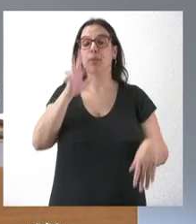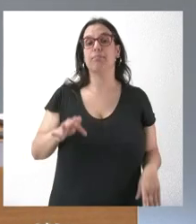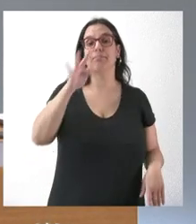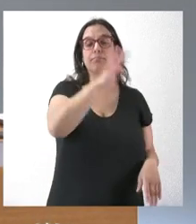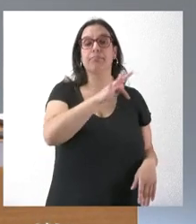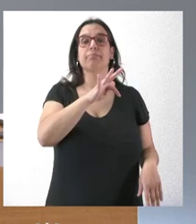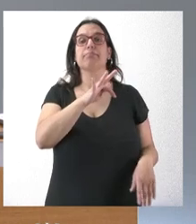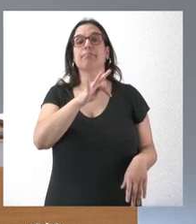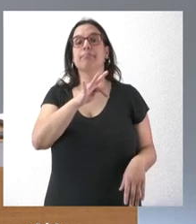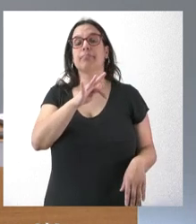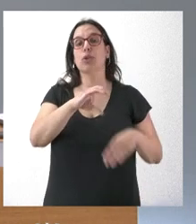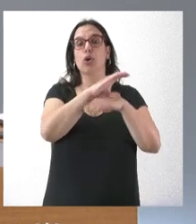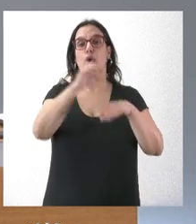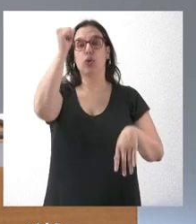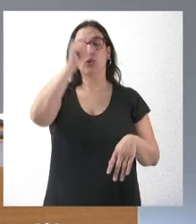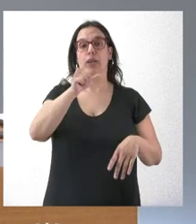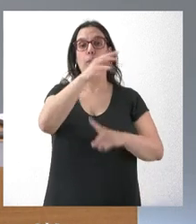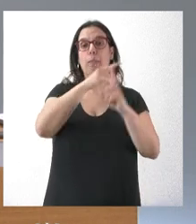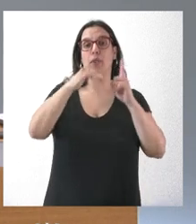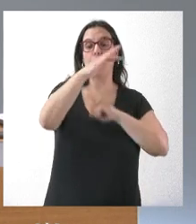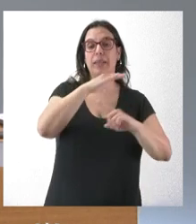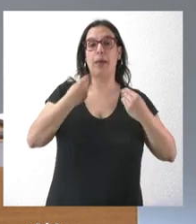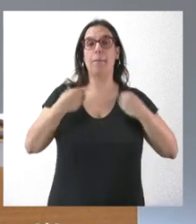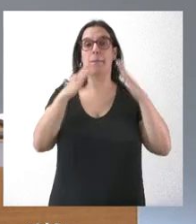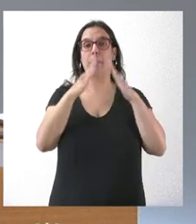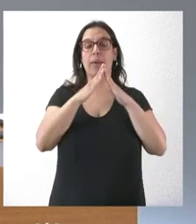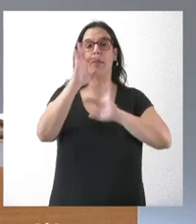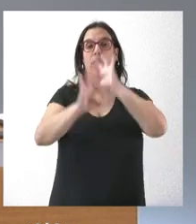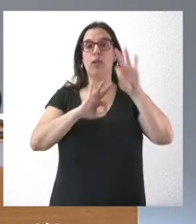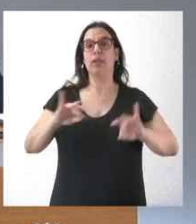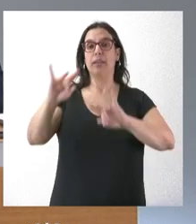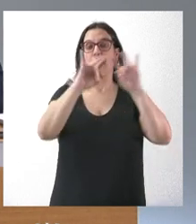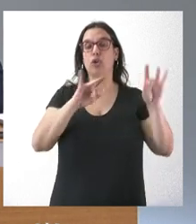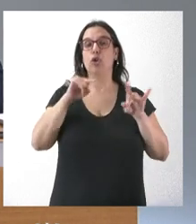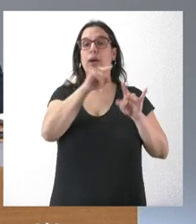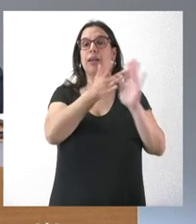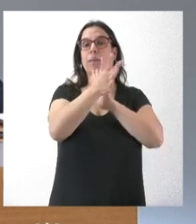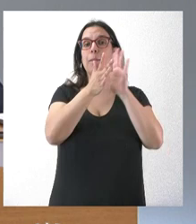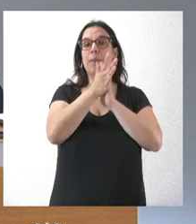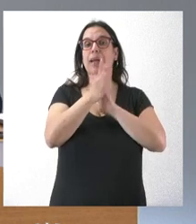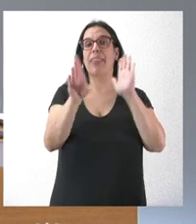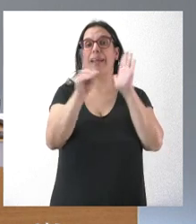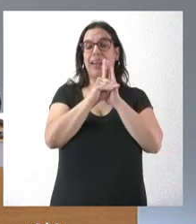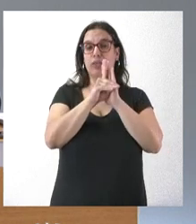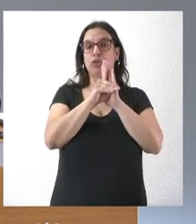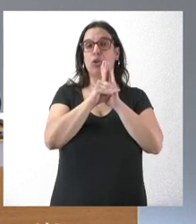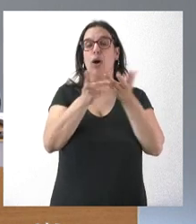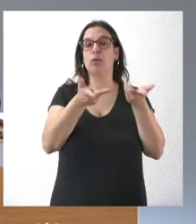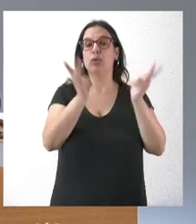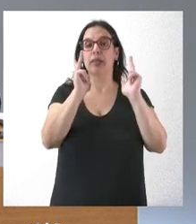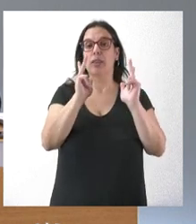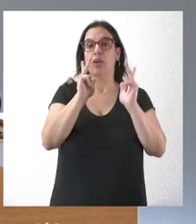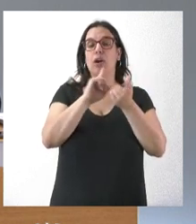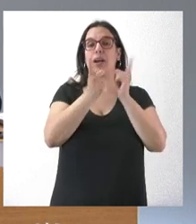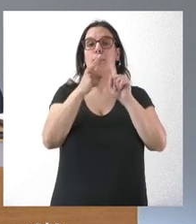al consejero de Medio Ambiente, Vivienda, Oración del Territorio, en relación con este decreto de autorizaciones de cambio de uso